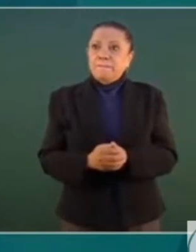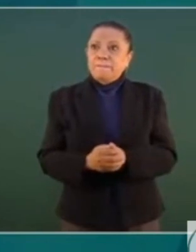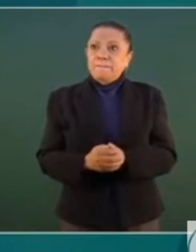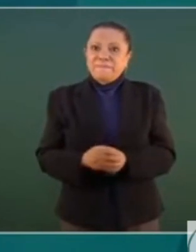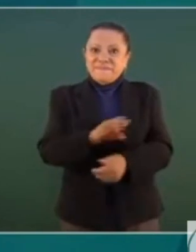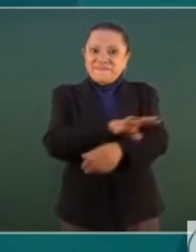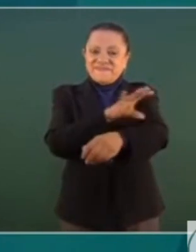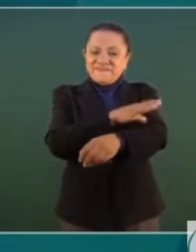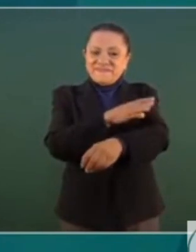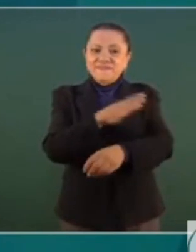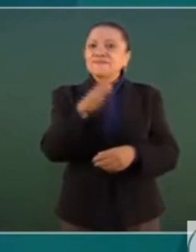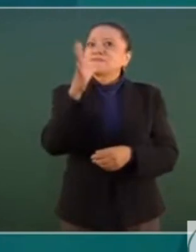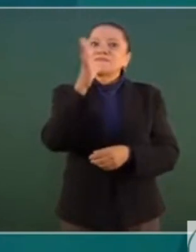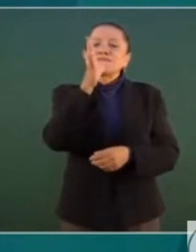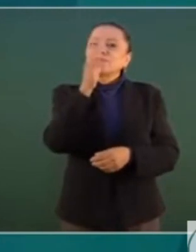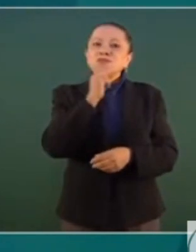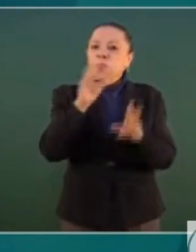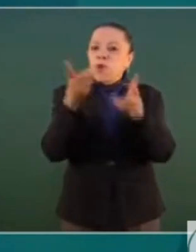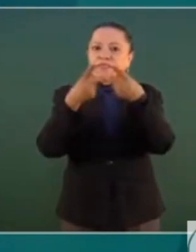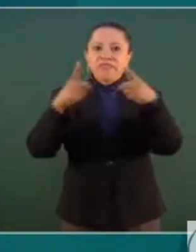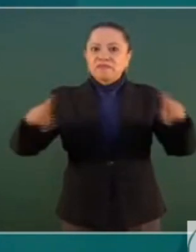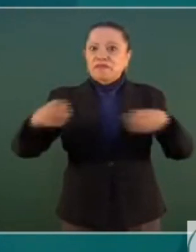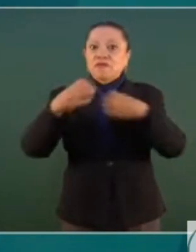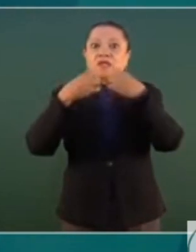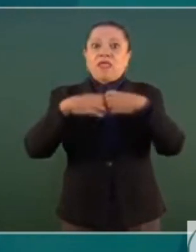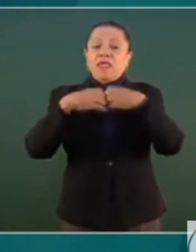No se va a poder desarrollar la industria